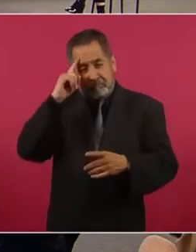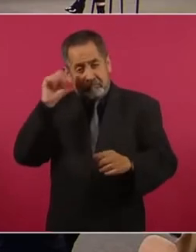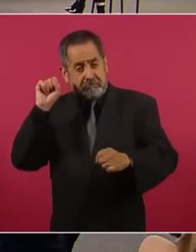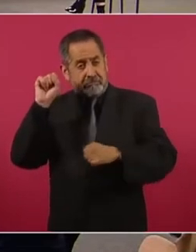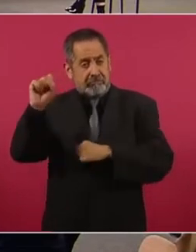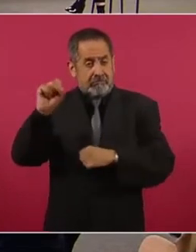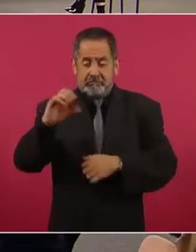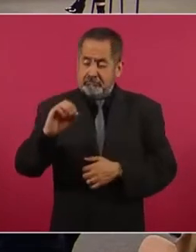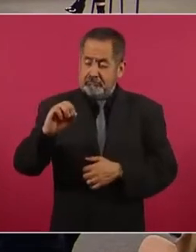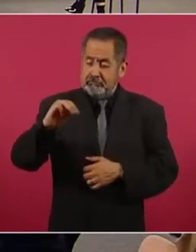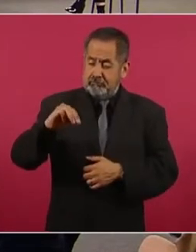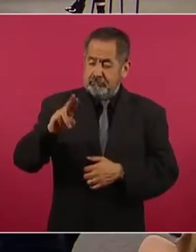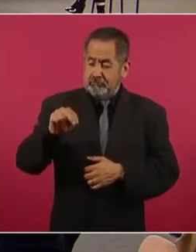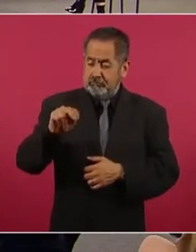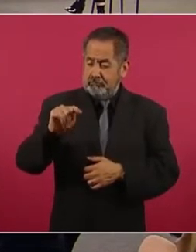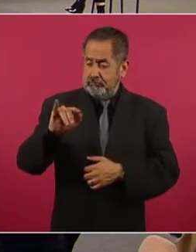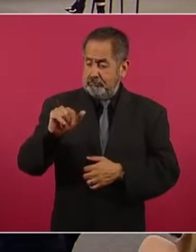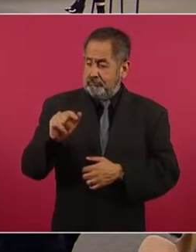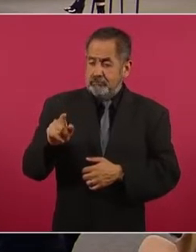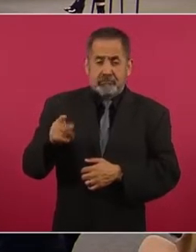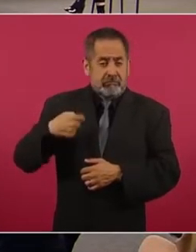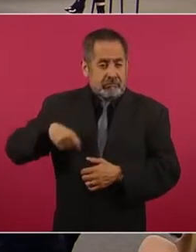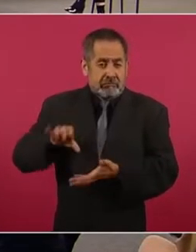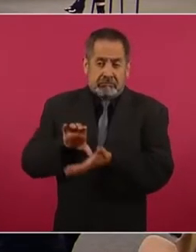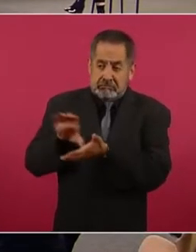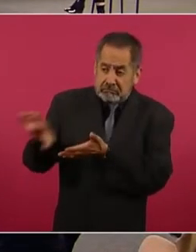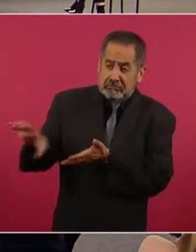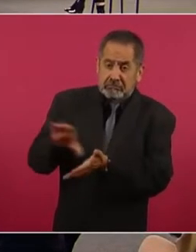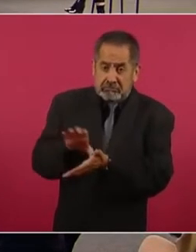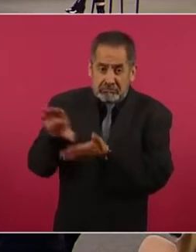que cuestan fortunas,